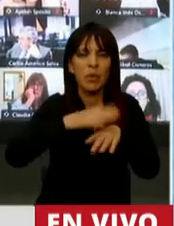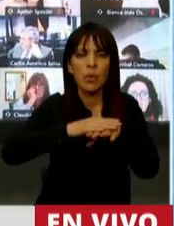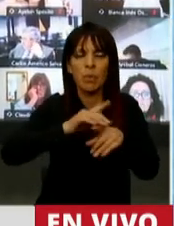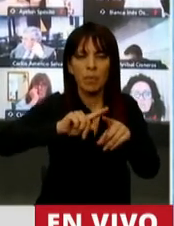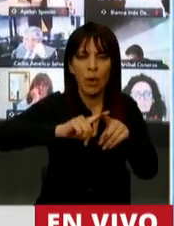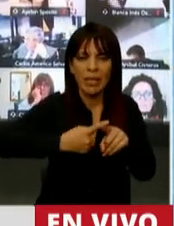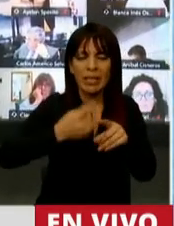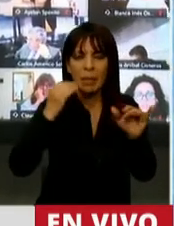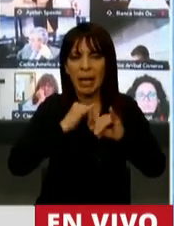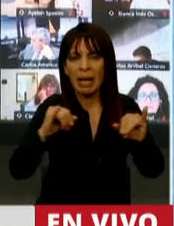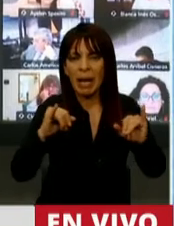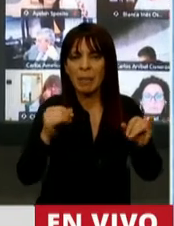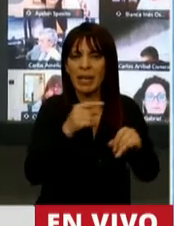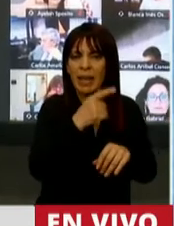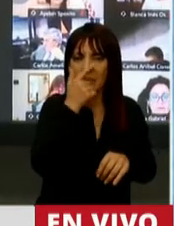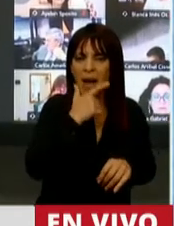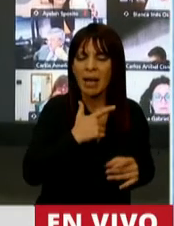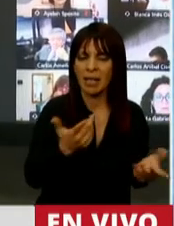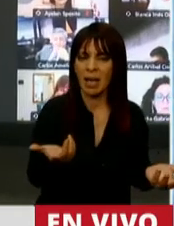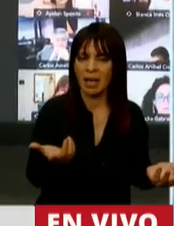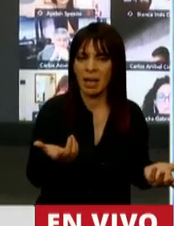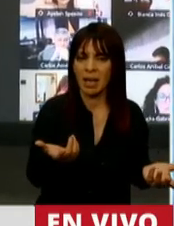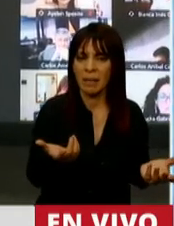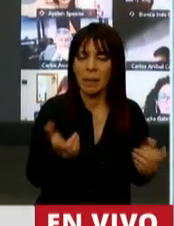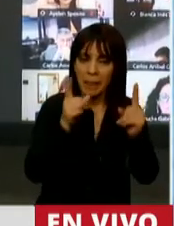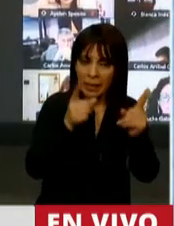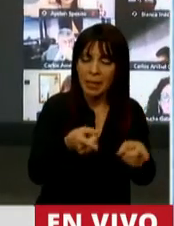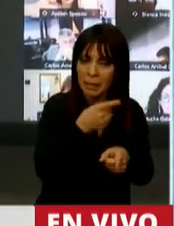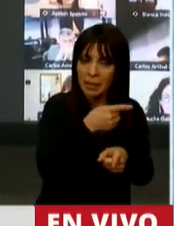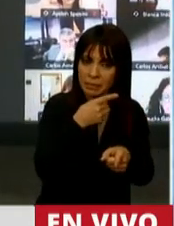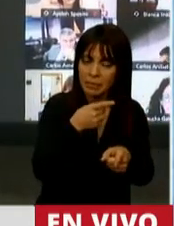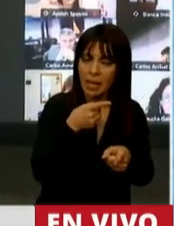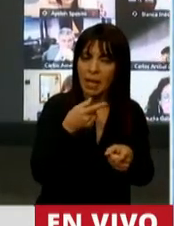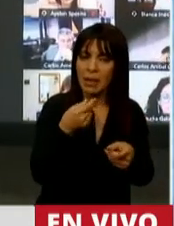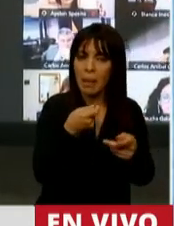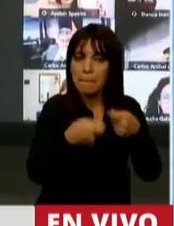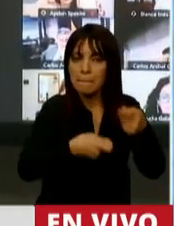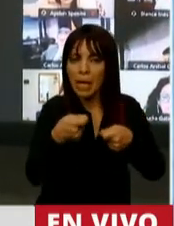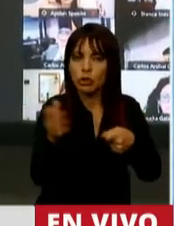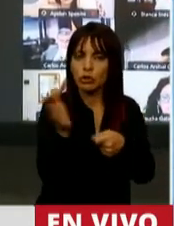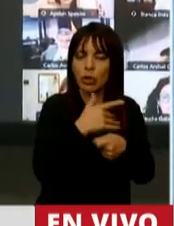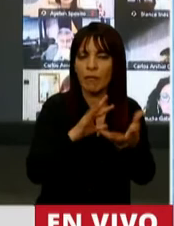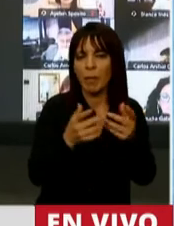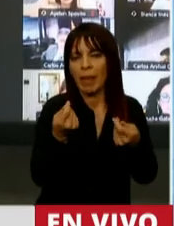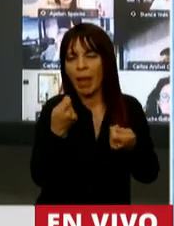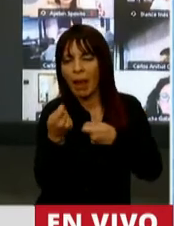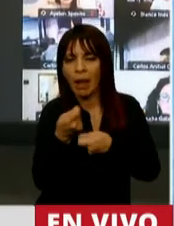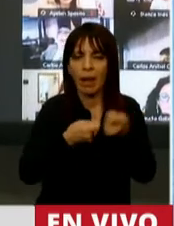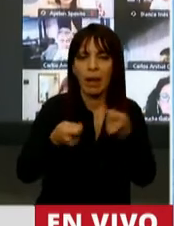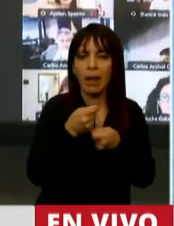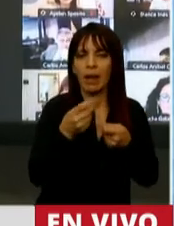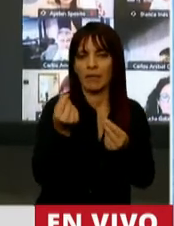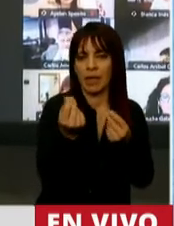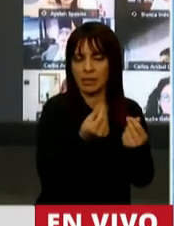política de Macri, que también financió lo que fue toda la especulación financiera, señor presidente.